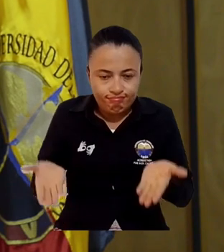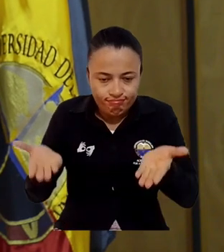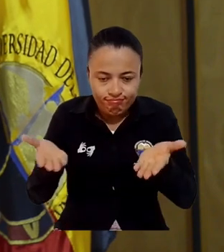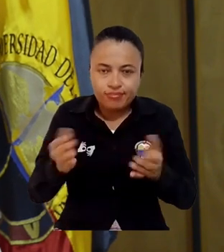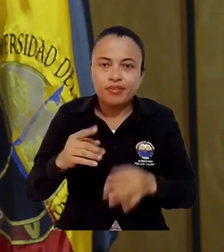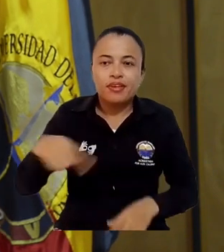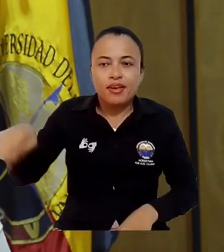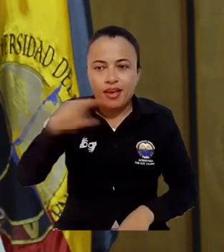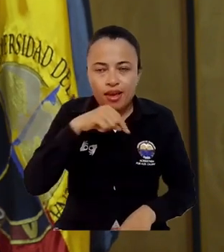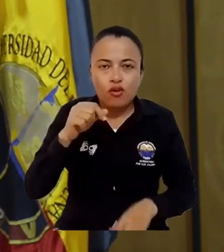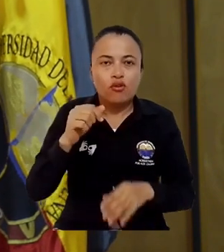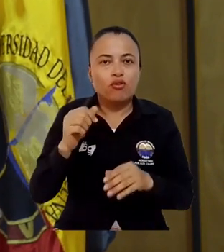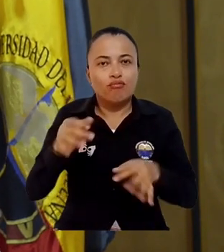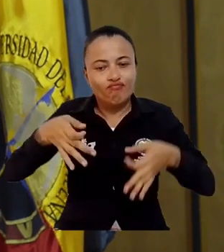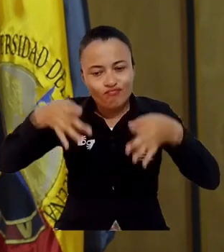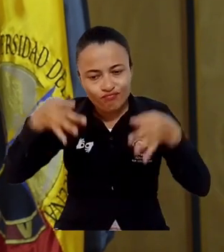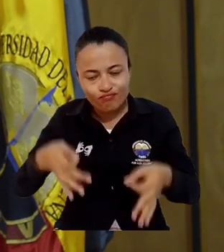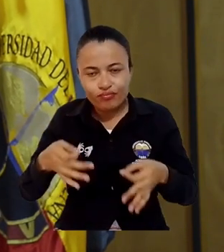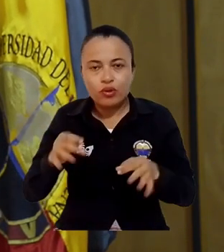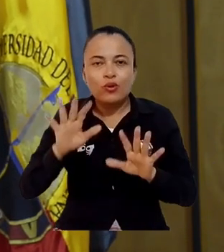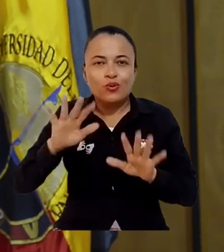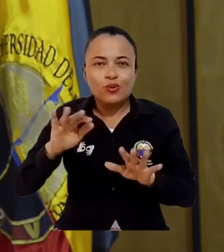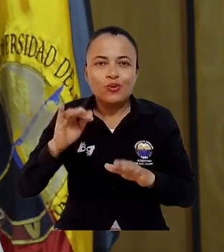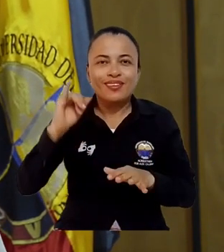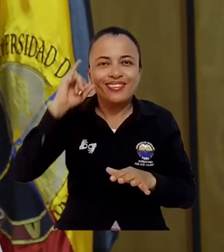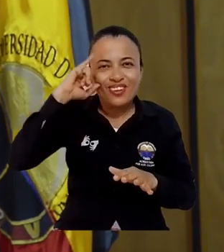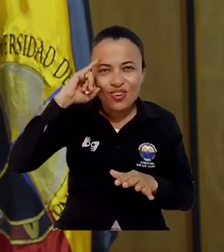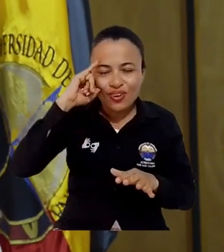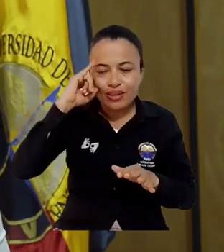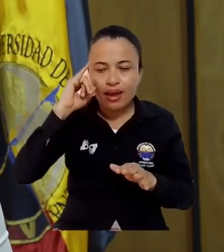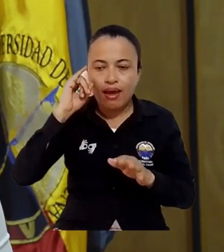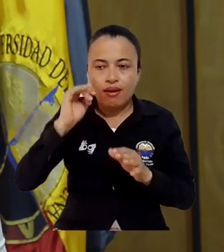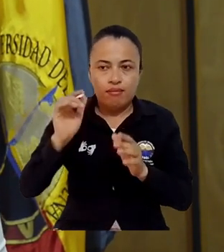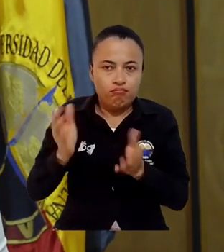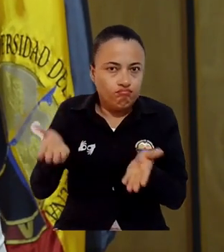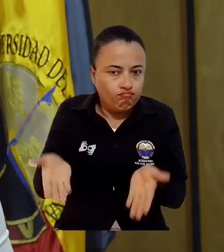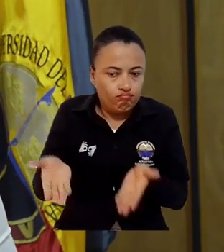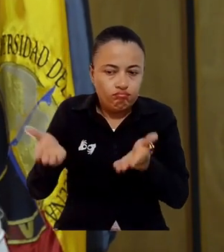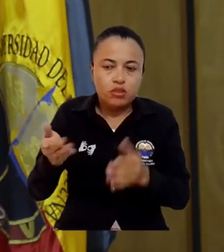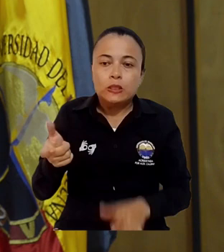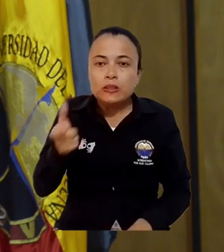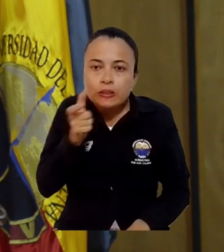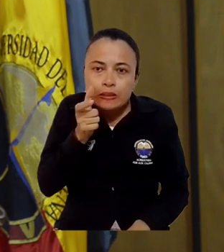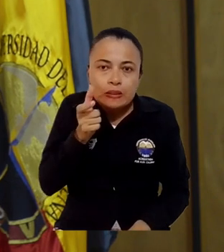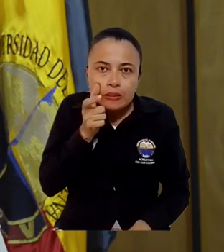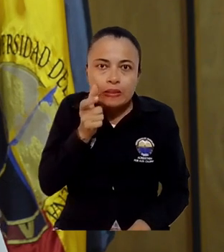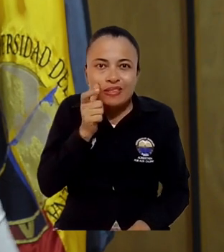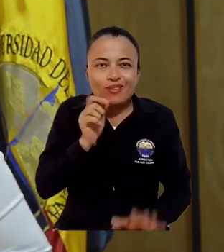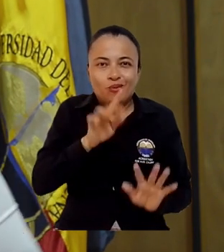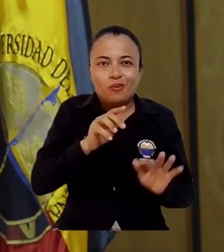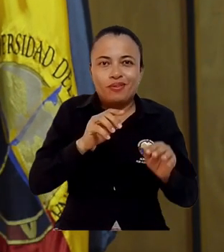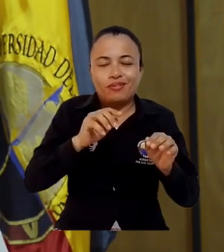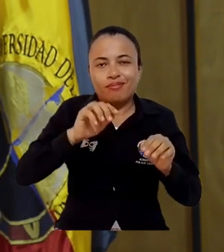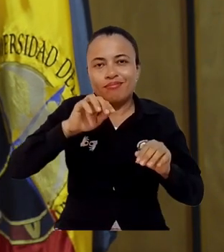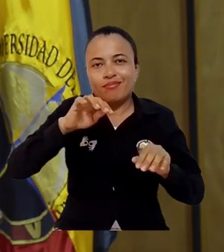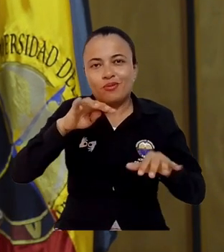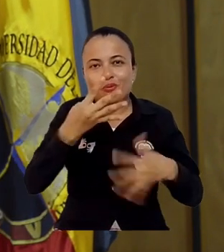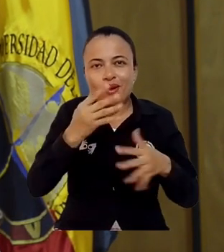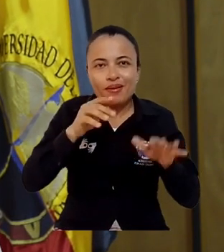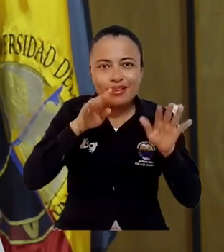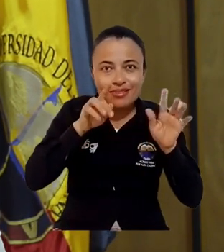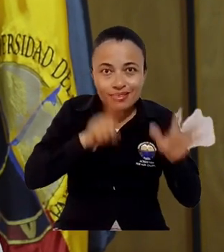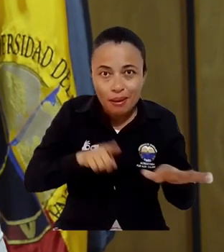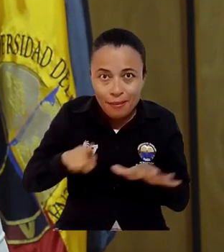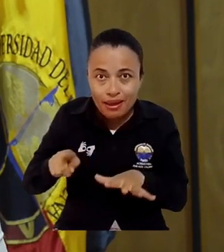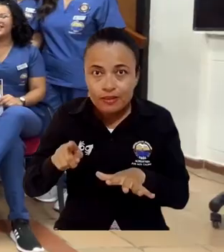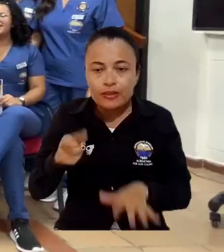ejercer la profesión de una manera un poco más libre sin una supervisión tan estricta como la tienen durante la carrera y